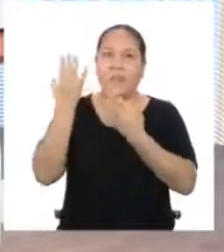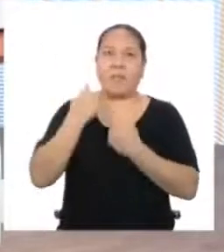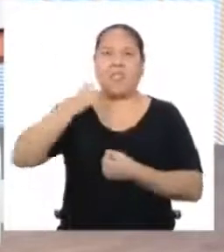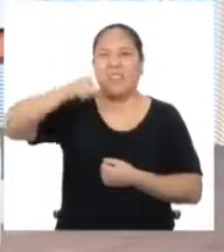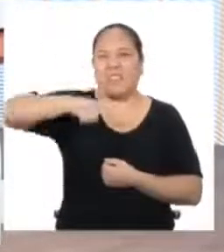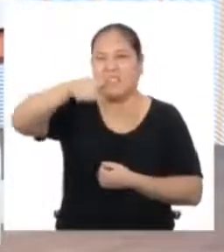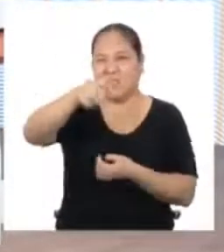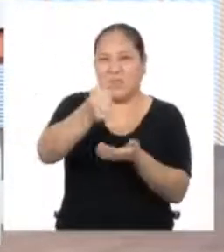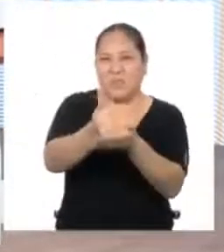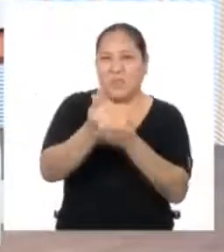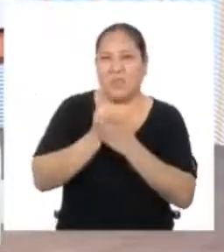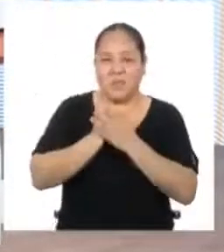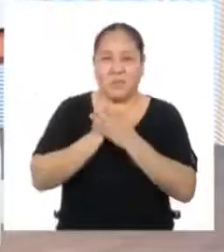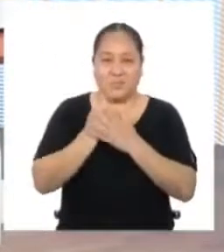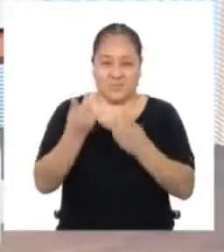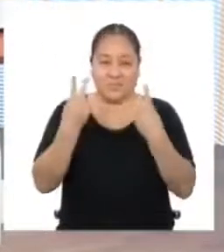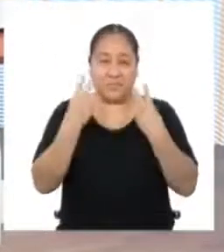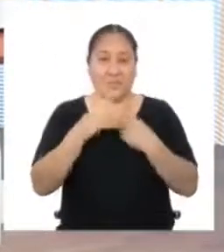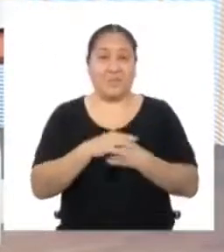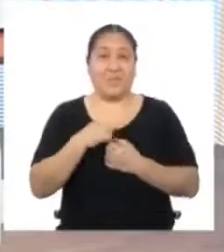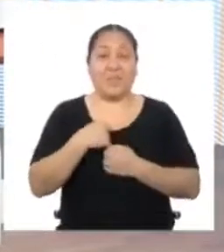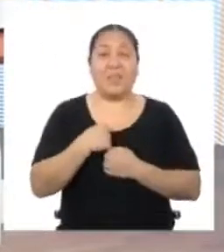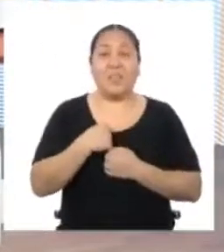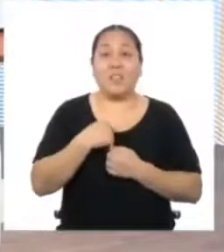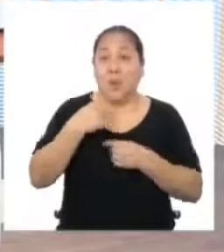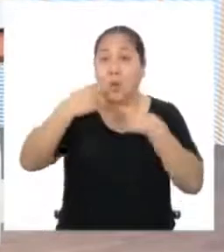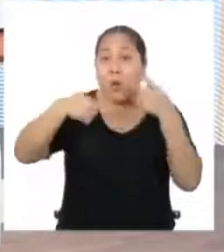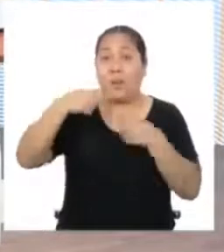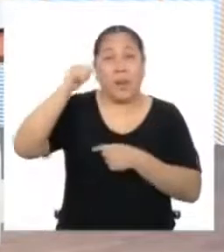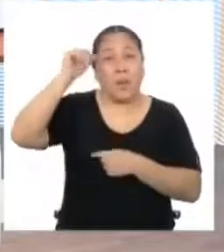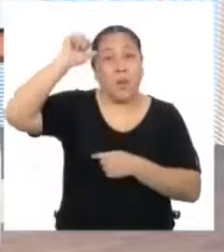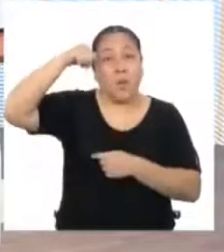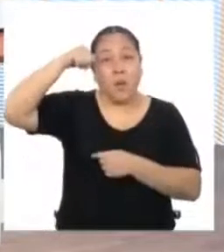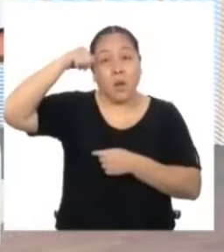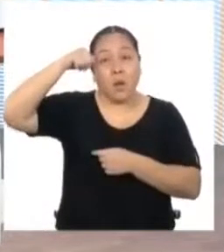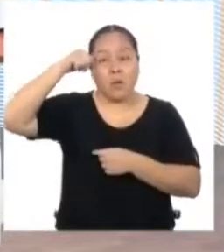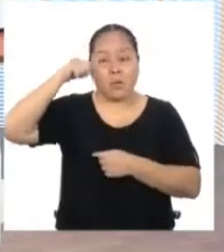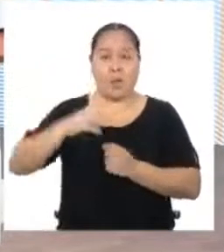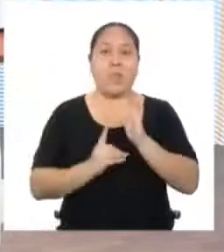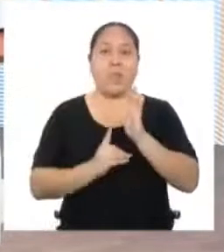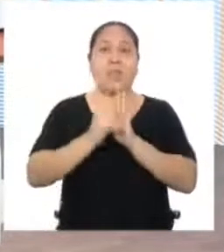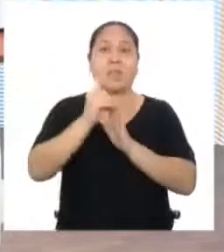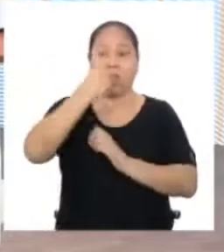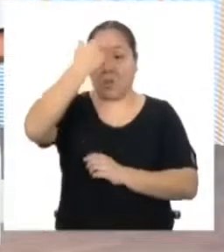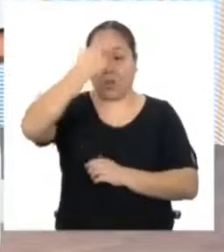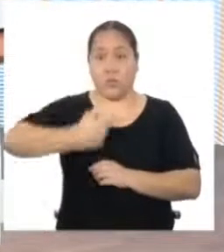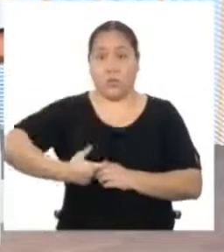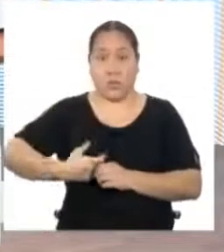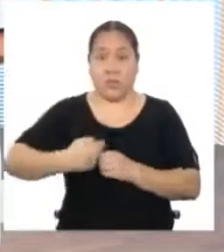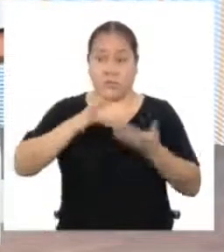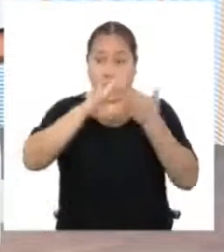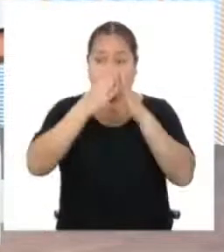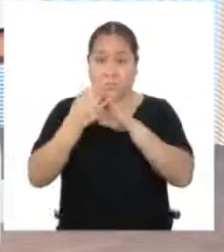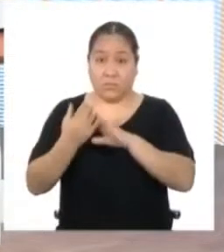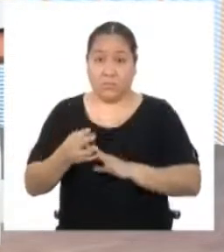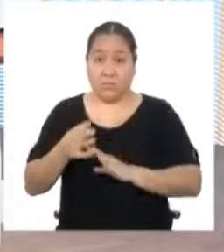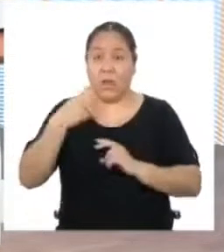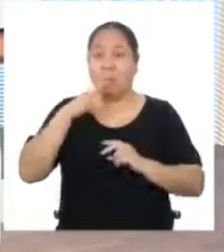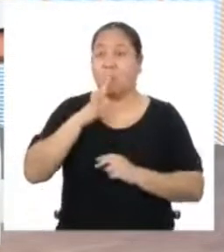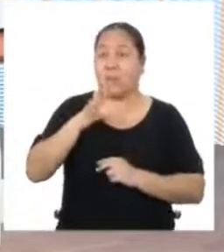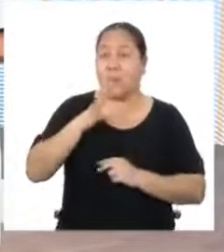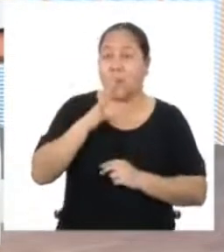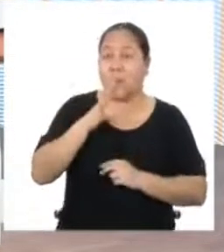necesito su ayuda Miren, les voy a contar ¿Recuerdan que en desarrollo personal, ciudadanía y cívica hemos estado hablando de